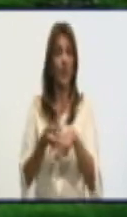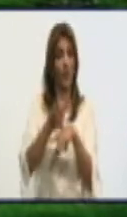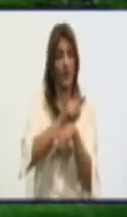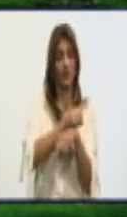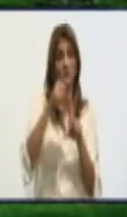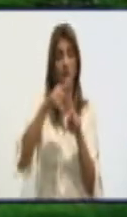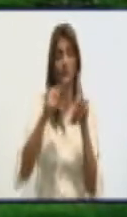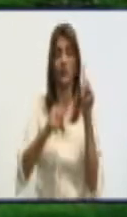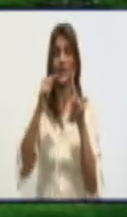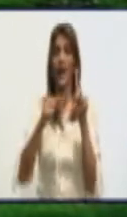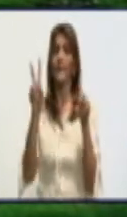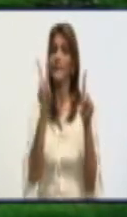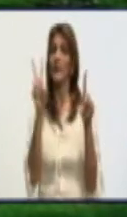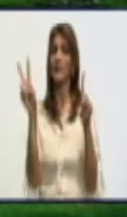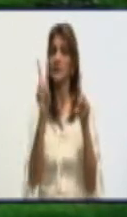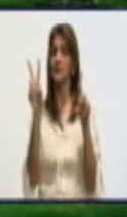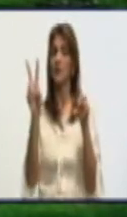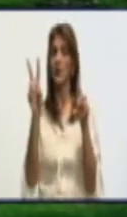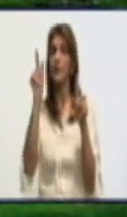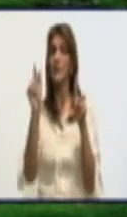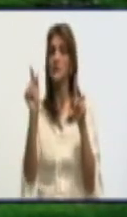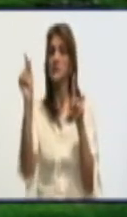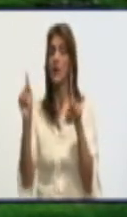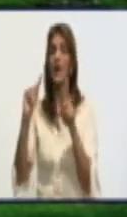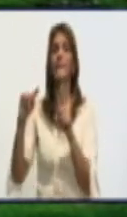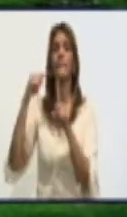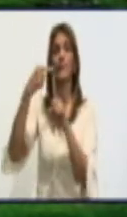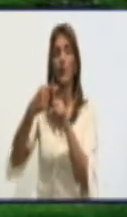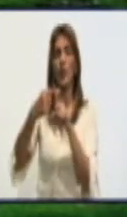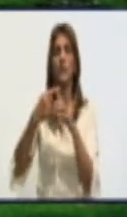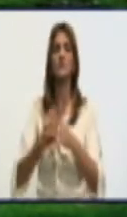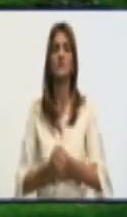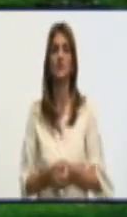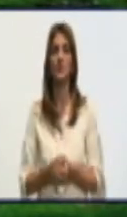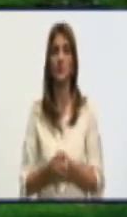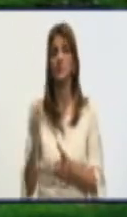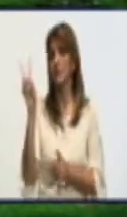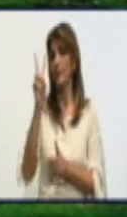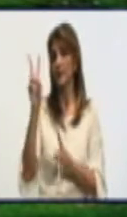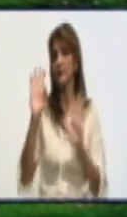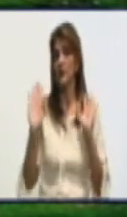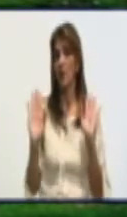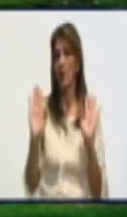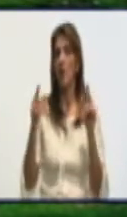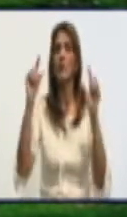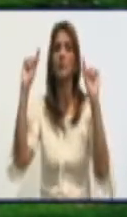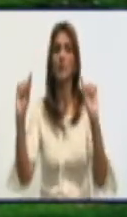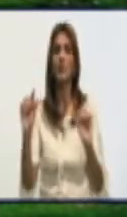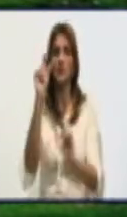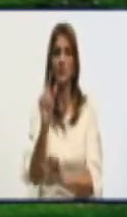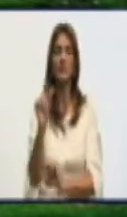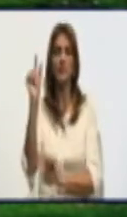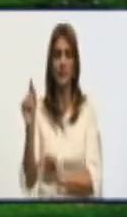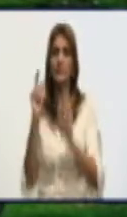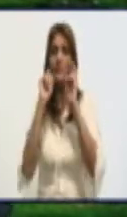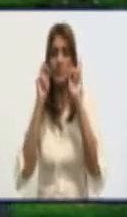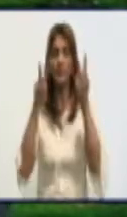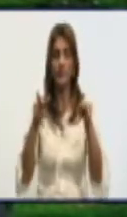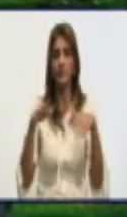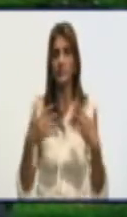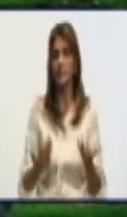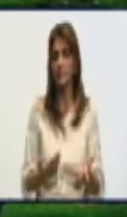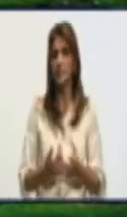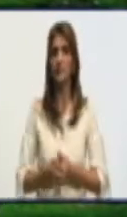total de 22 casos positivos. Si bien la cifra aparentemente puede apreciarse como una cifra